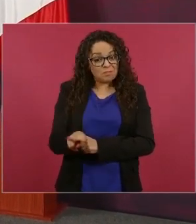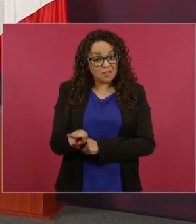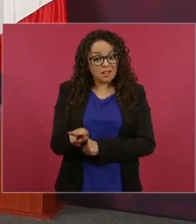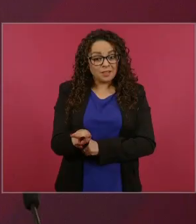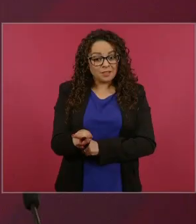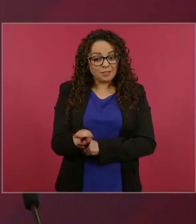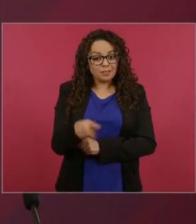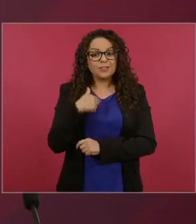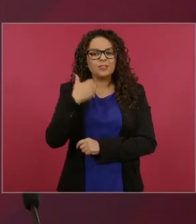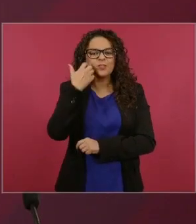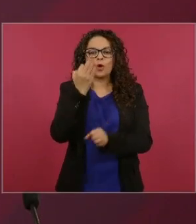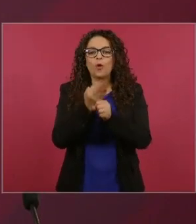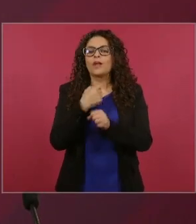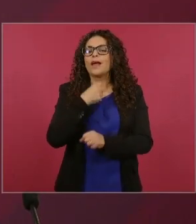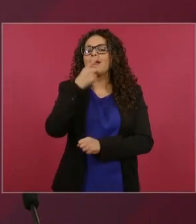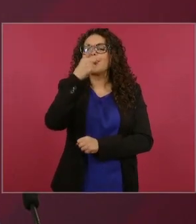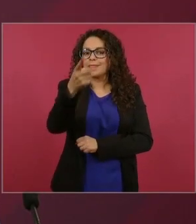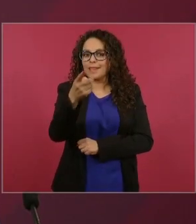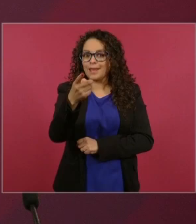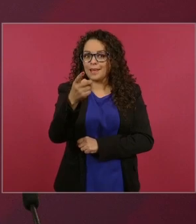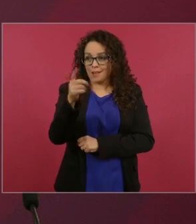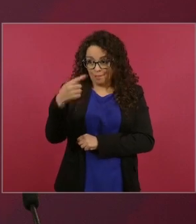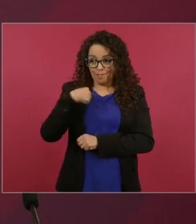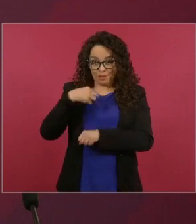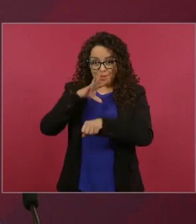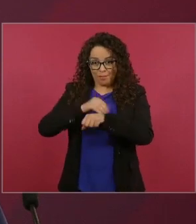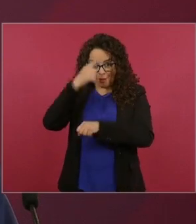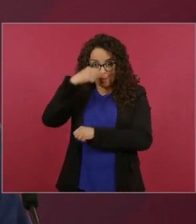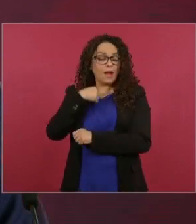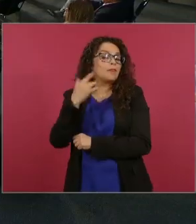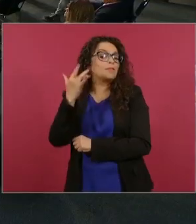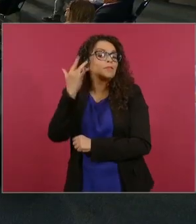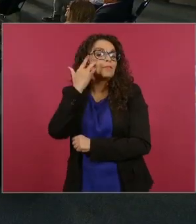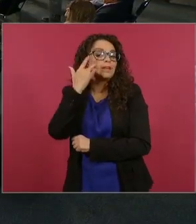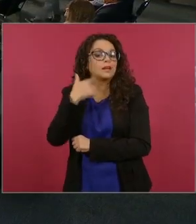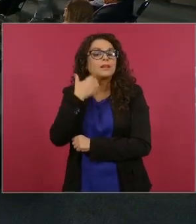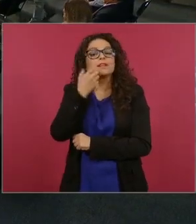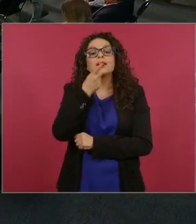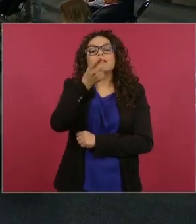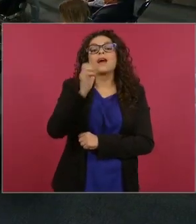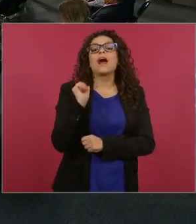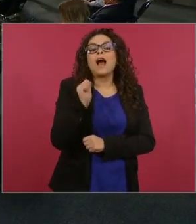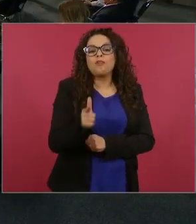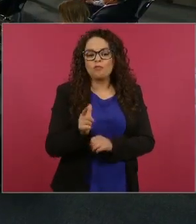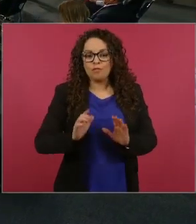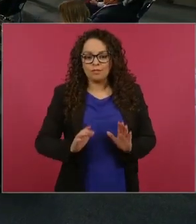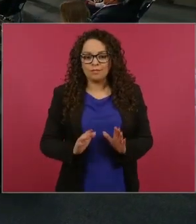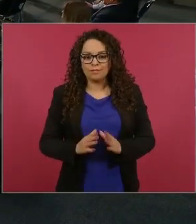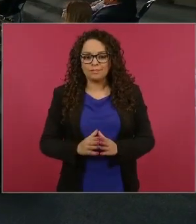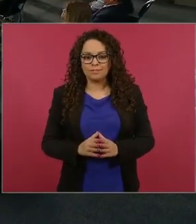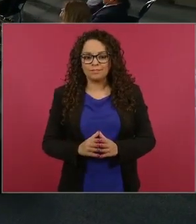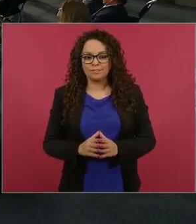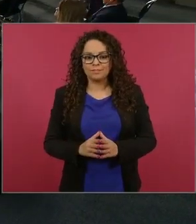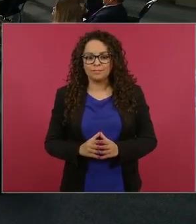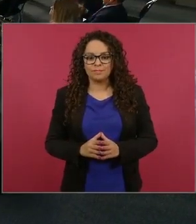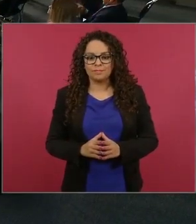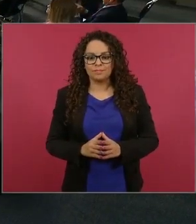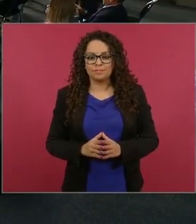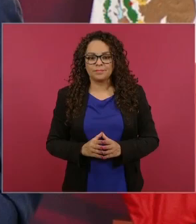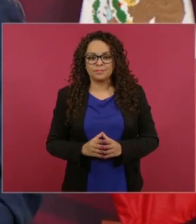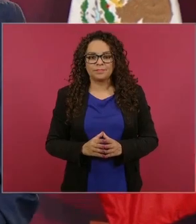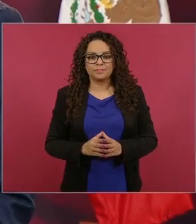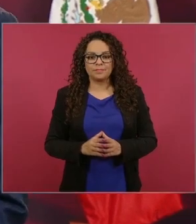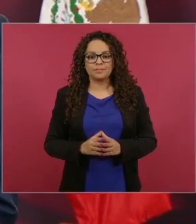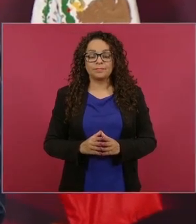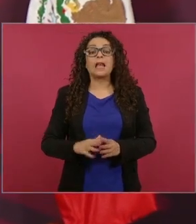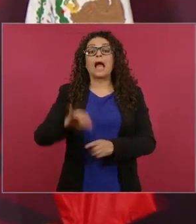presumo lo permiten ¿sí? ah contentísimo los libros de